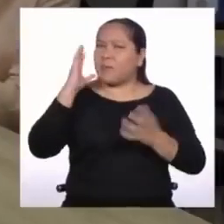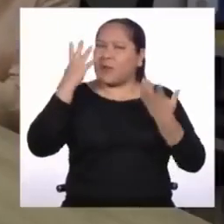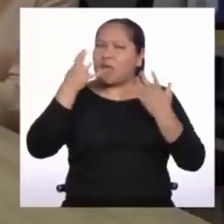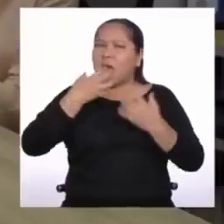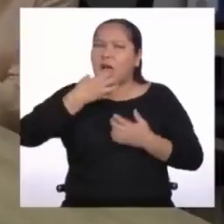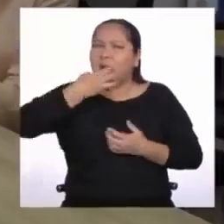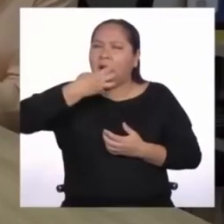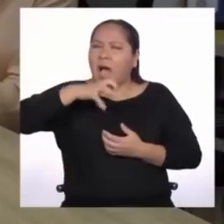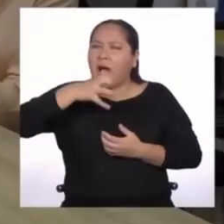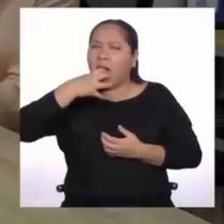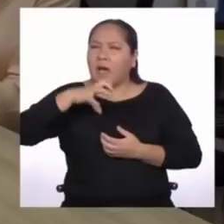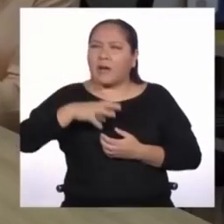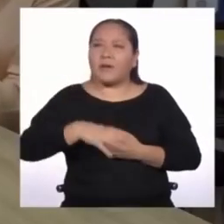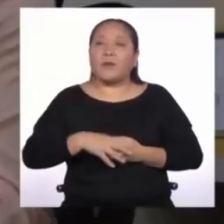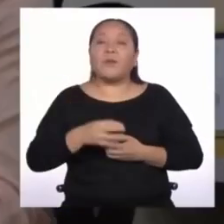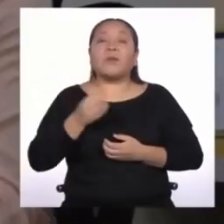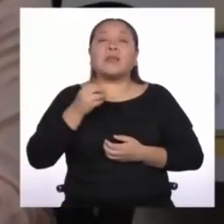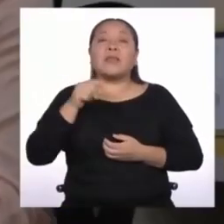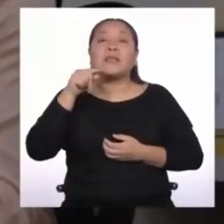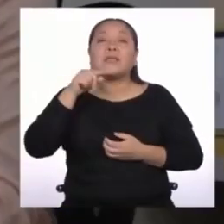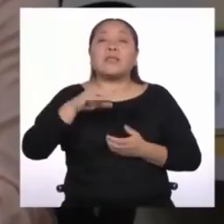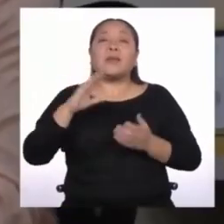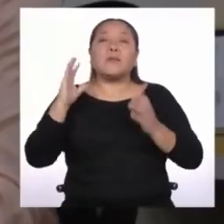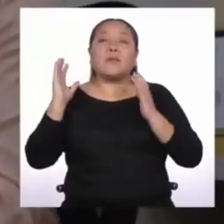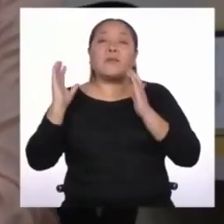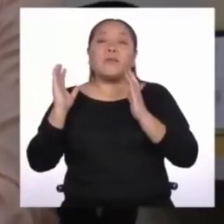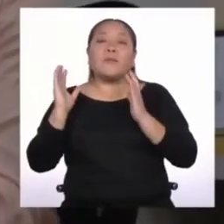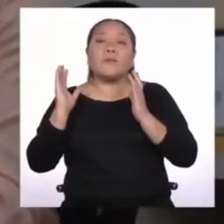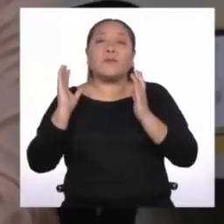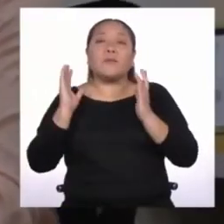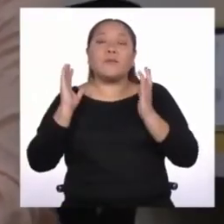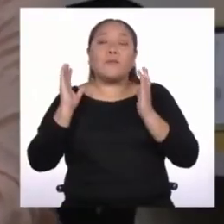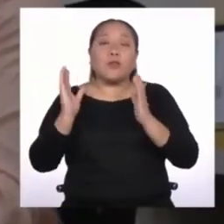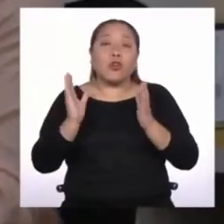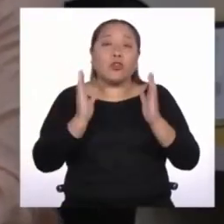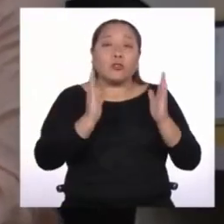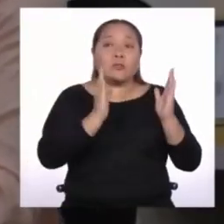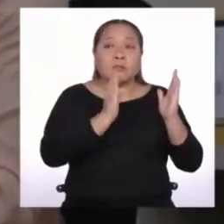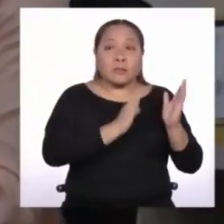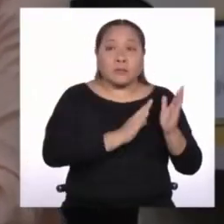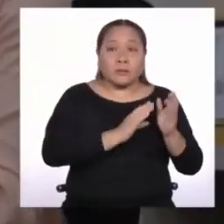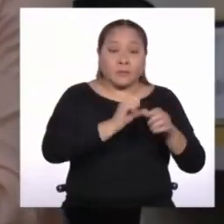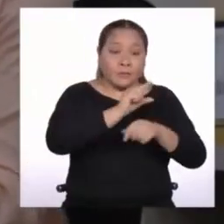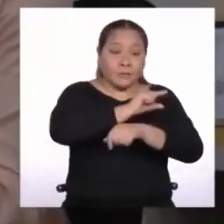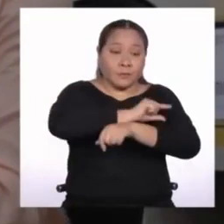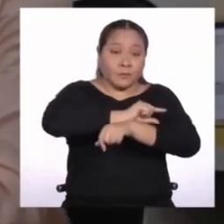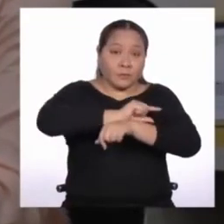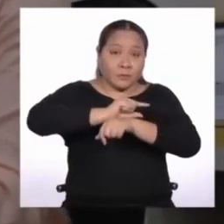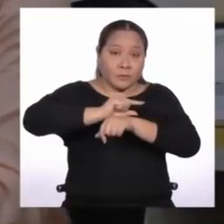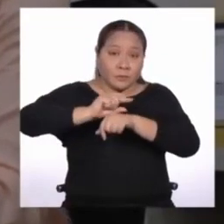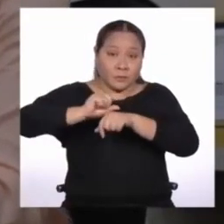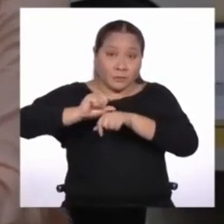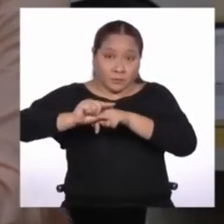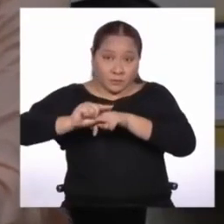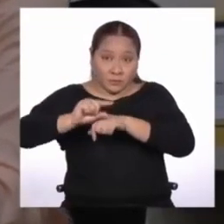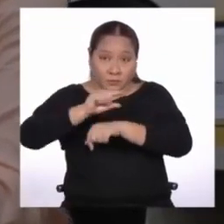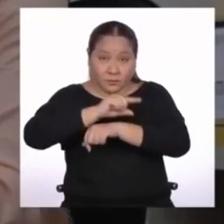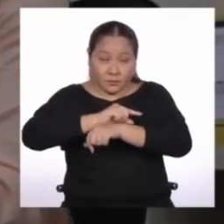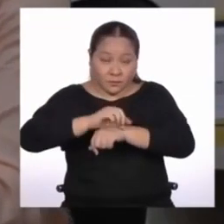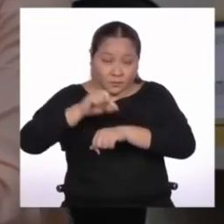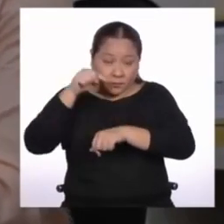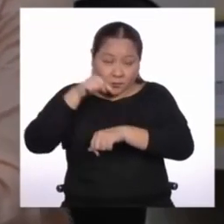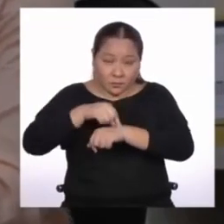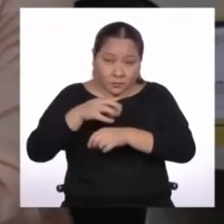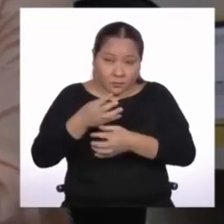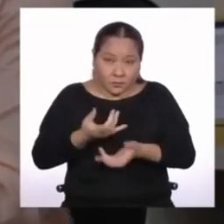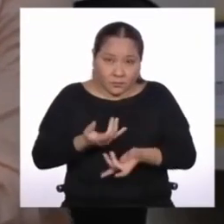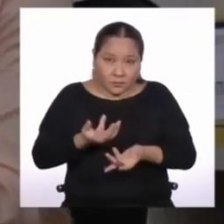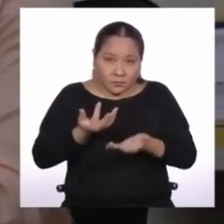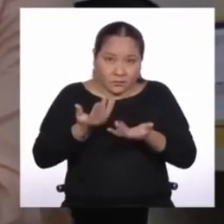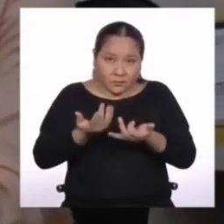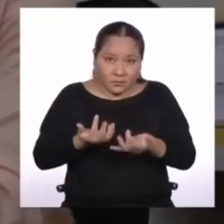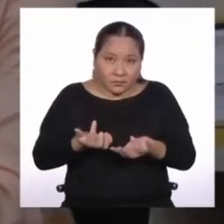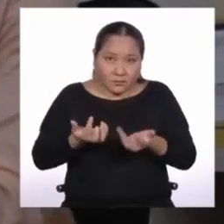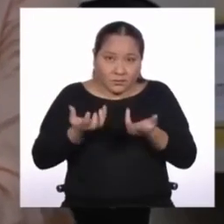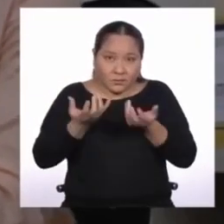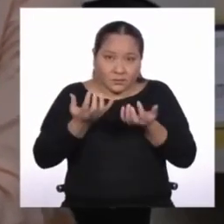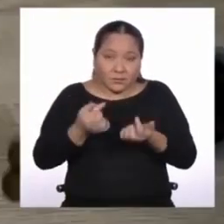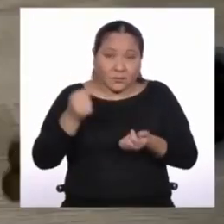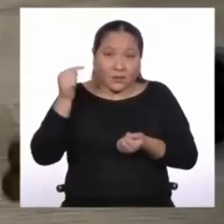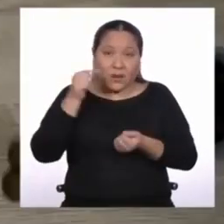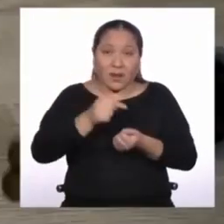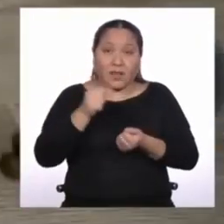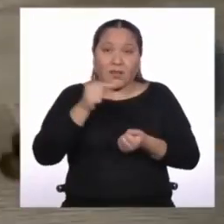exacto, porque se procesa, la grasa combustiona y empiezas a utilizarla. Y eso se llama calorías.